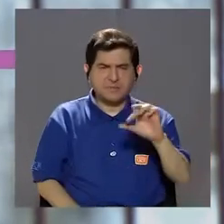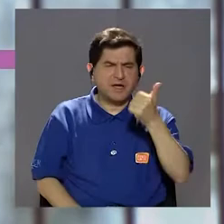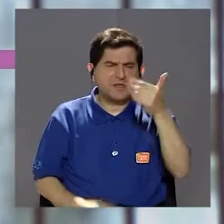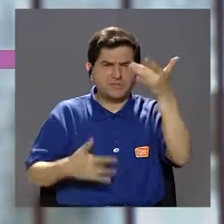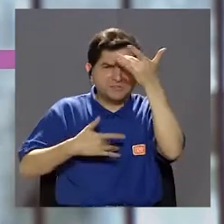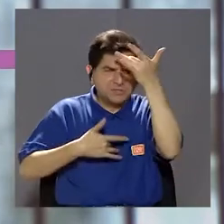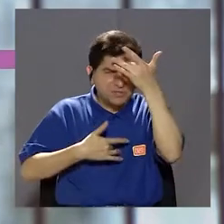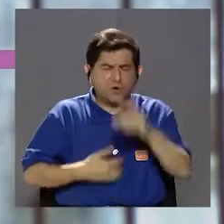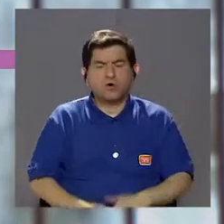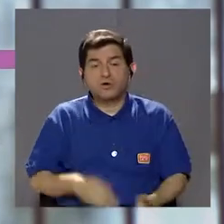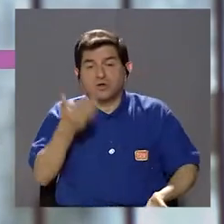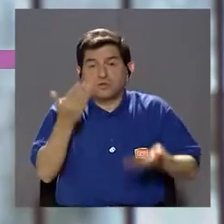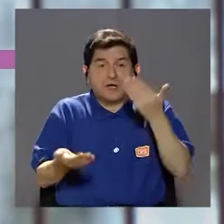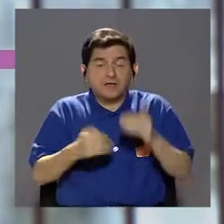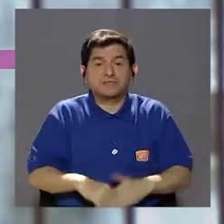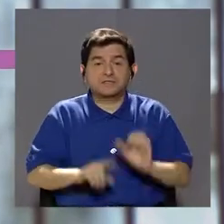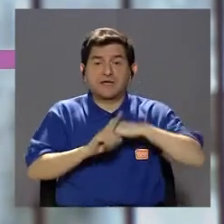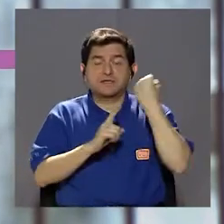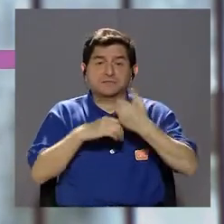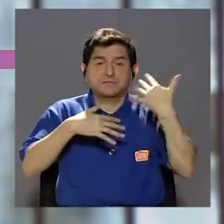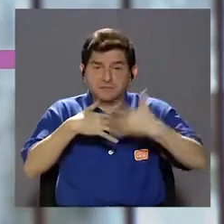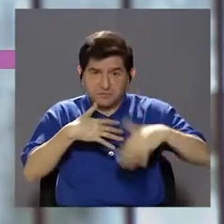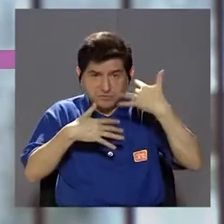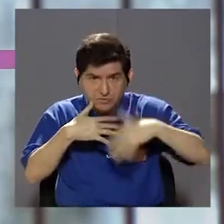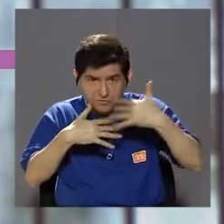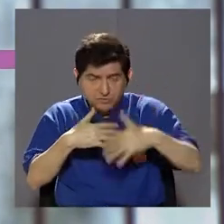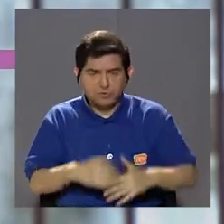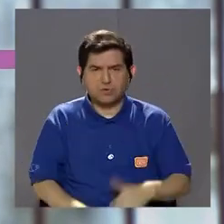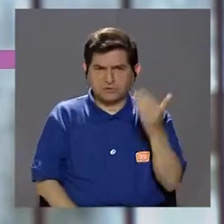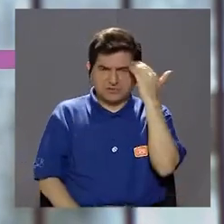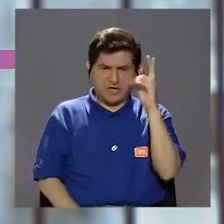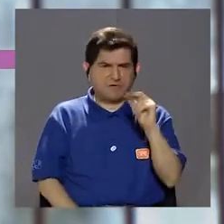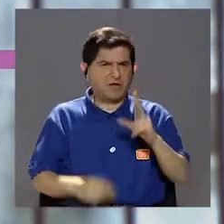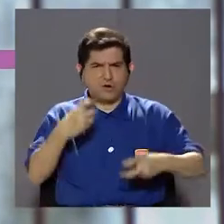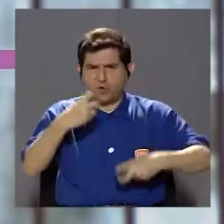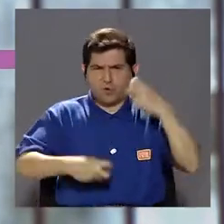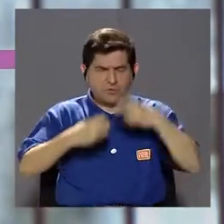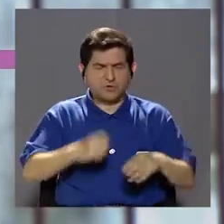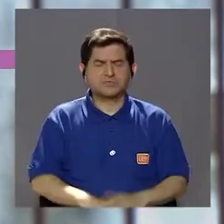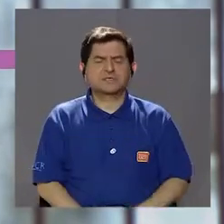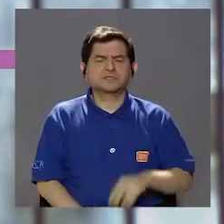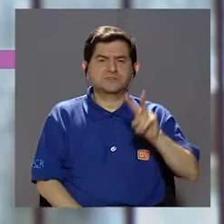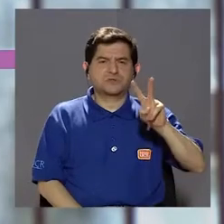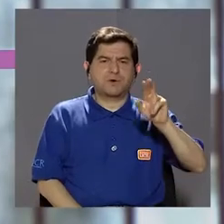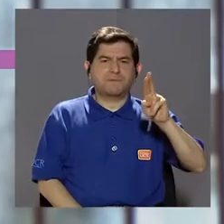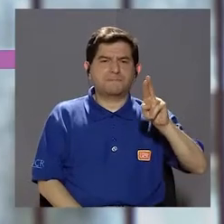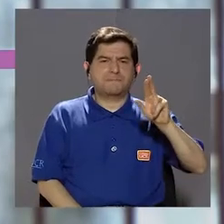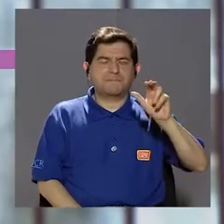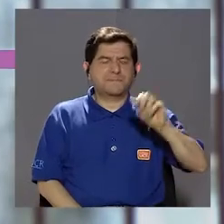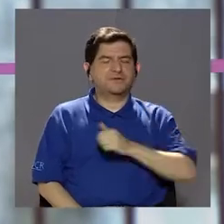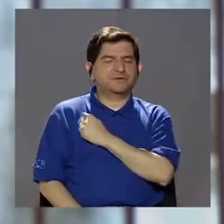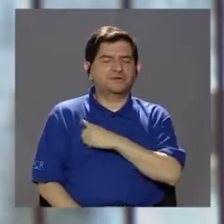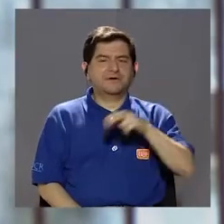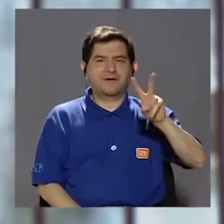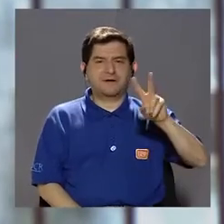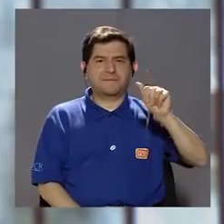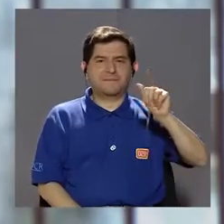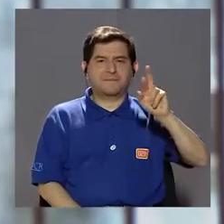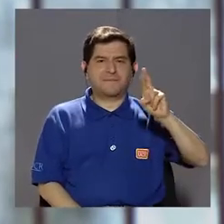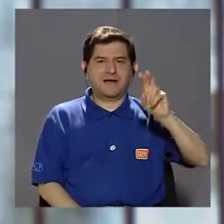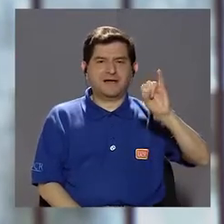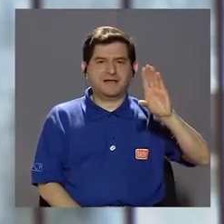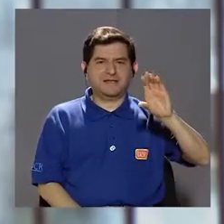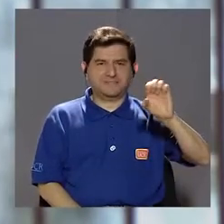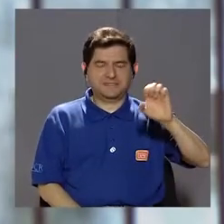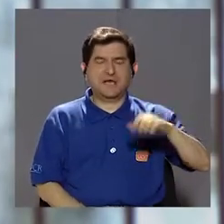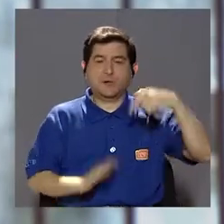patología, incluso arterial, un vascular periférico, para estar seguro que no es una avarisis profunda. Una vez que logramos trabajar de una